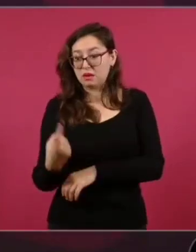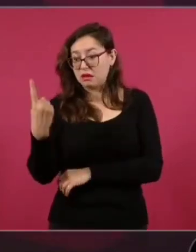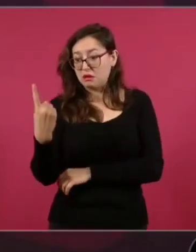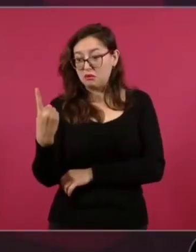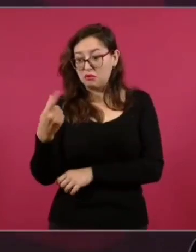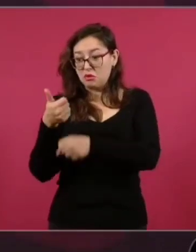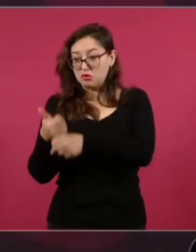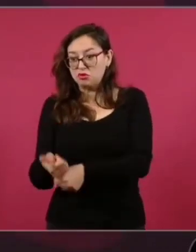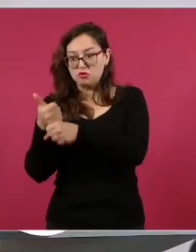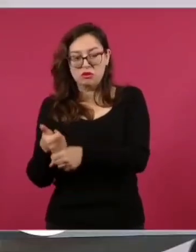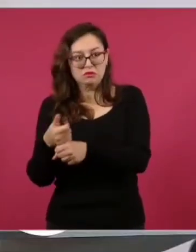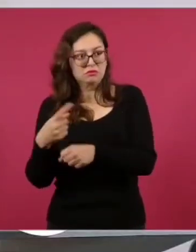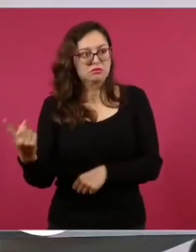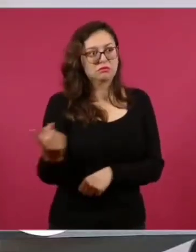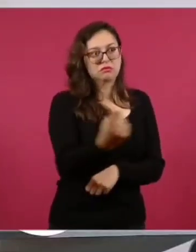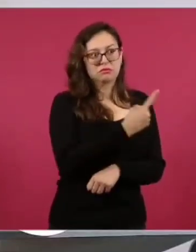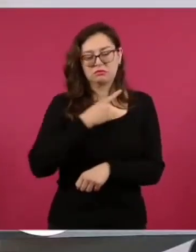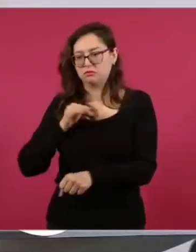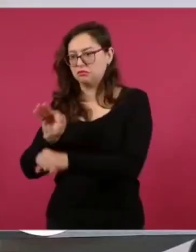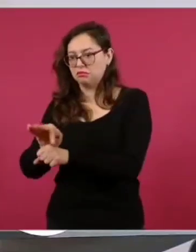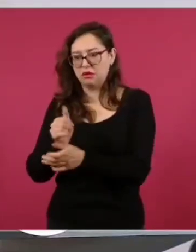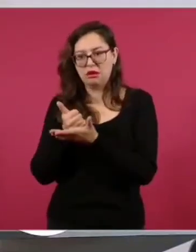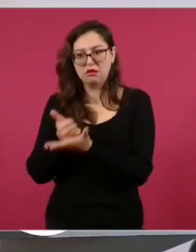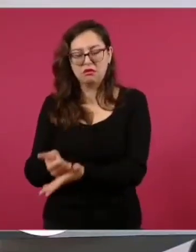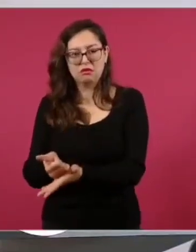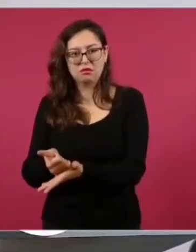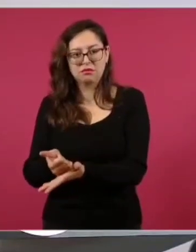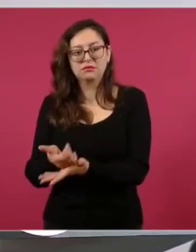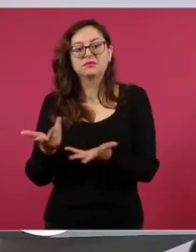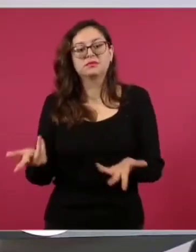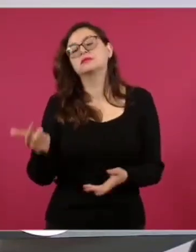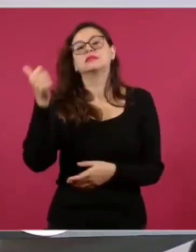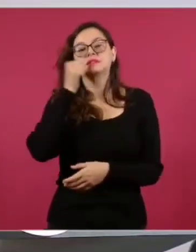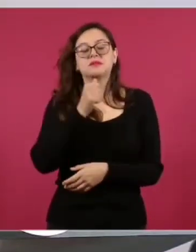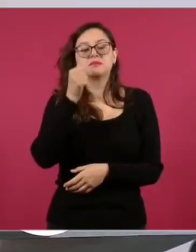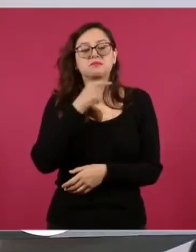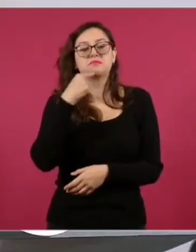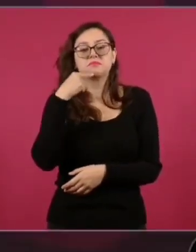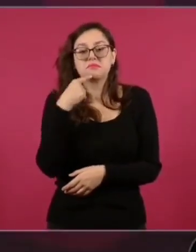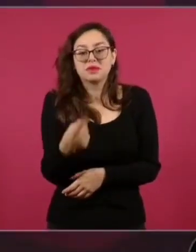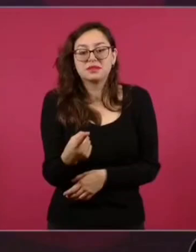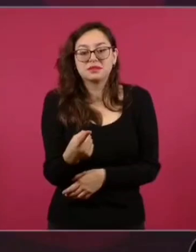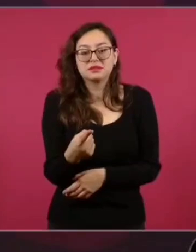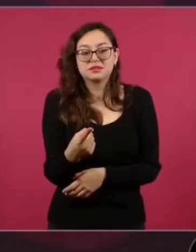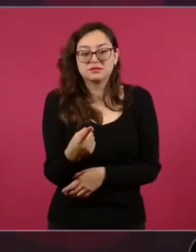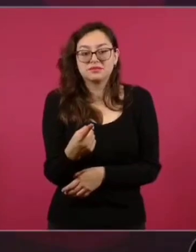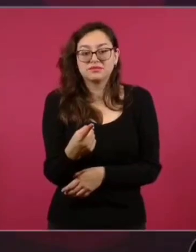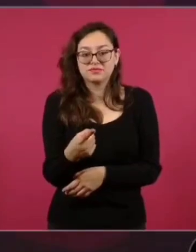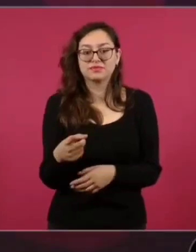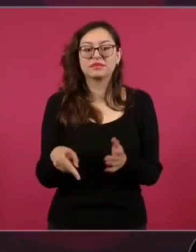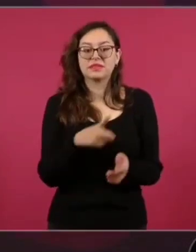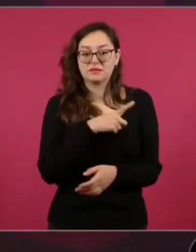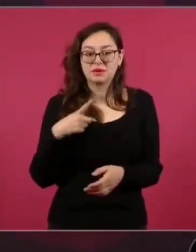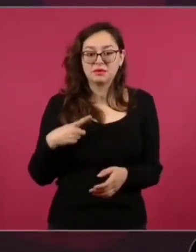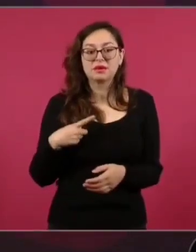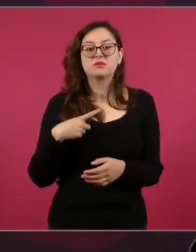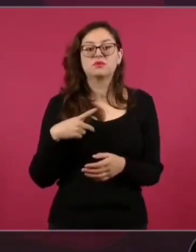en su apoyo otros. Y lo que siempre hemos hablado aquí. Y hay que seguirlo